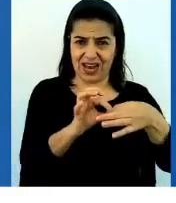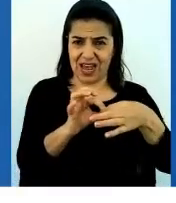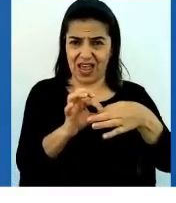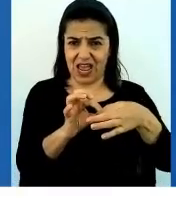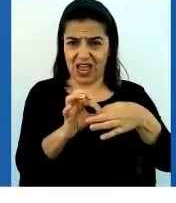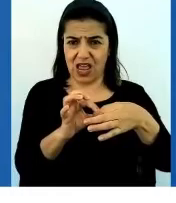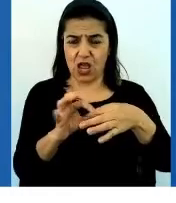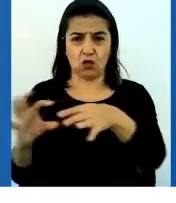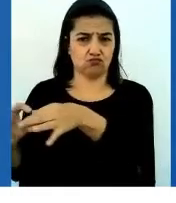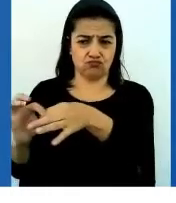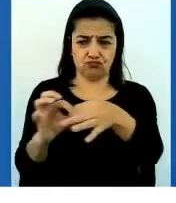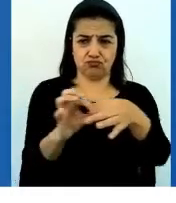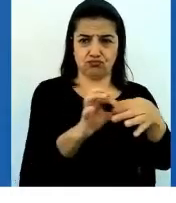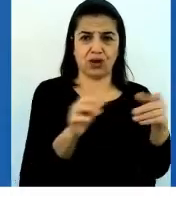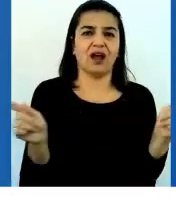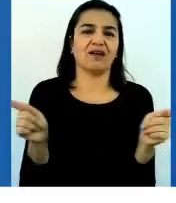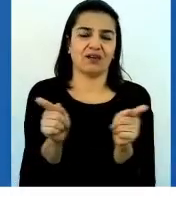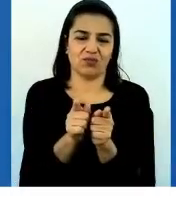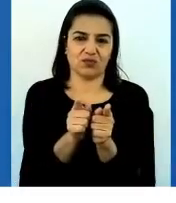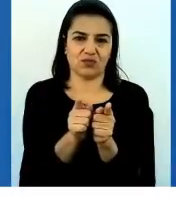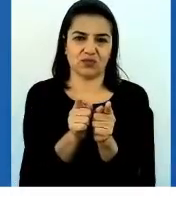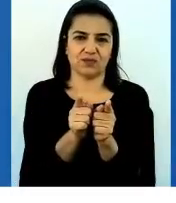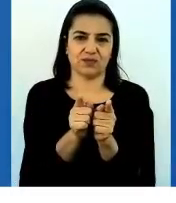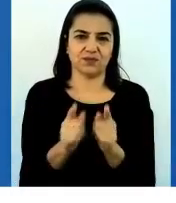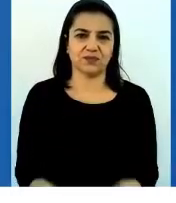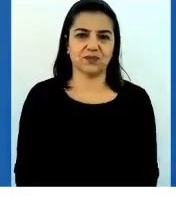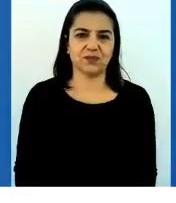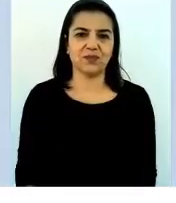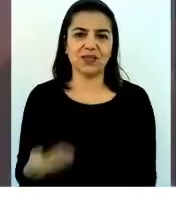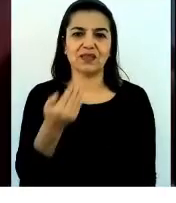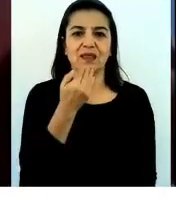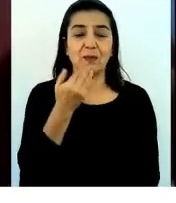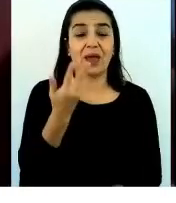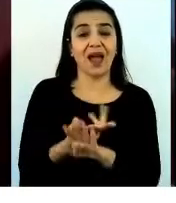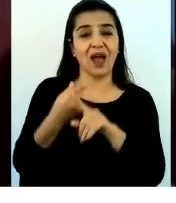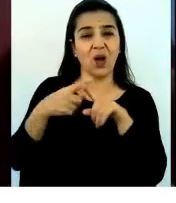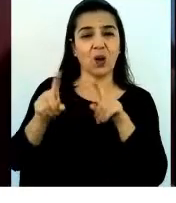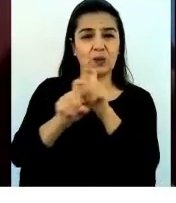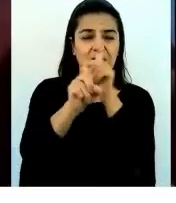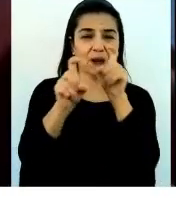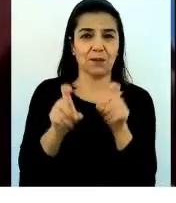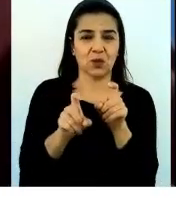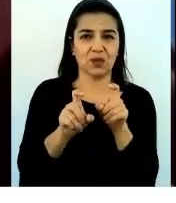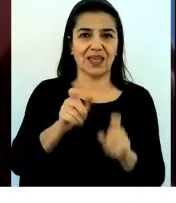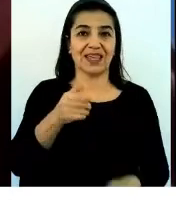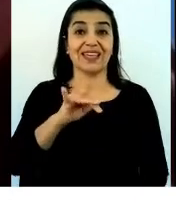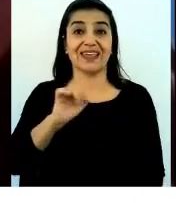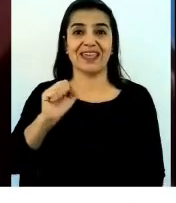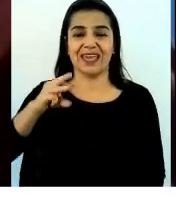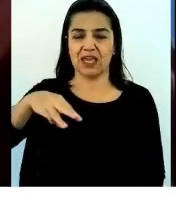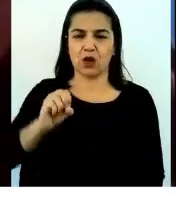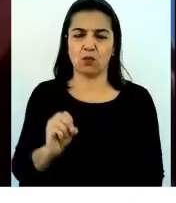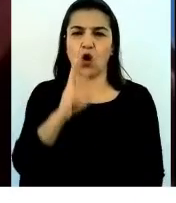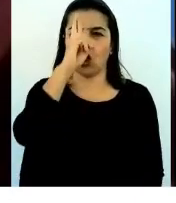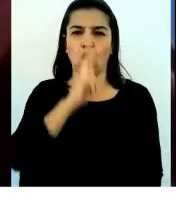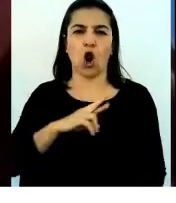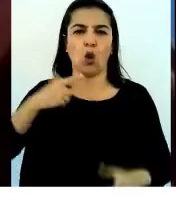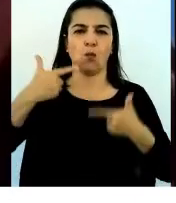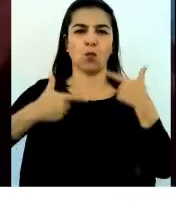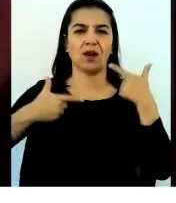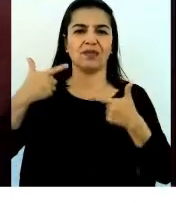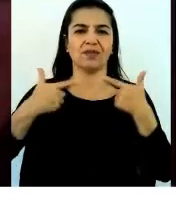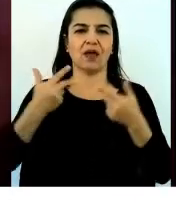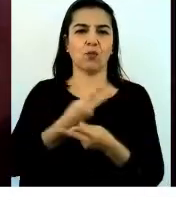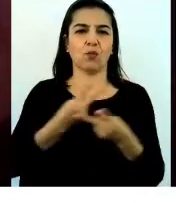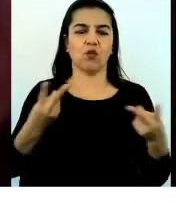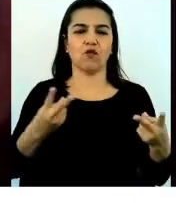los productos alimentarios. Sí. También hay otra pregunta de Guillermo que dice, ¿qué rol deben cumplir las políticas públicas en